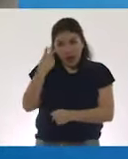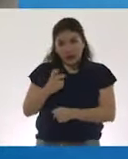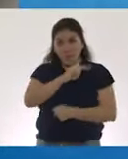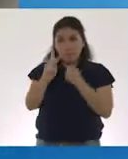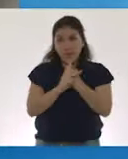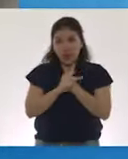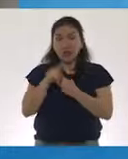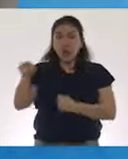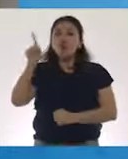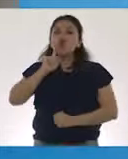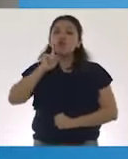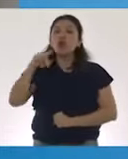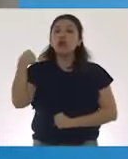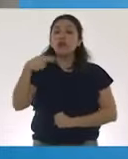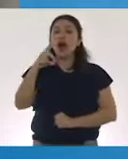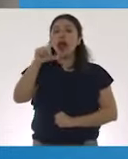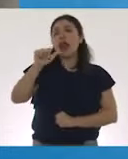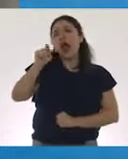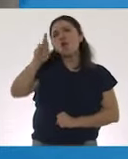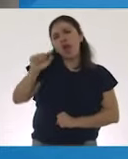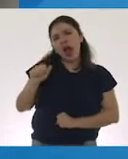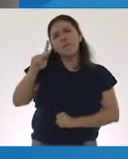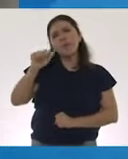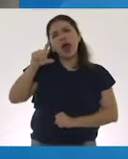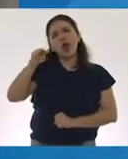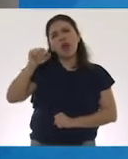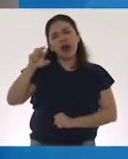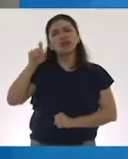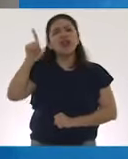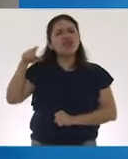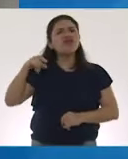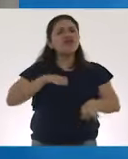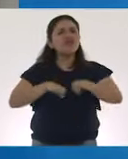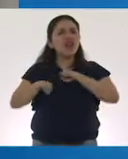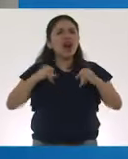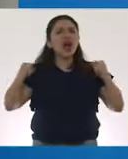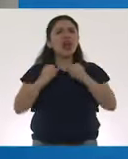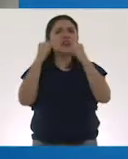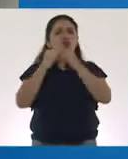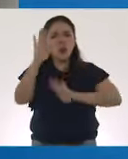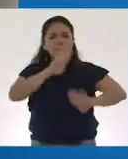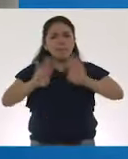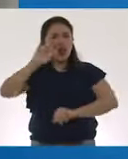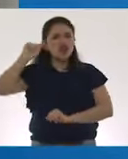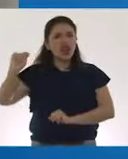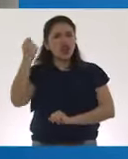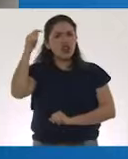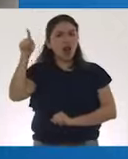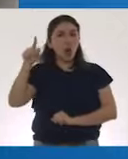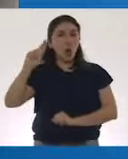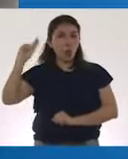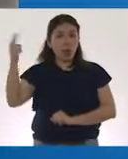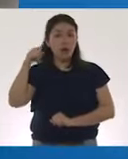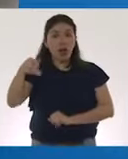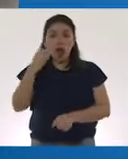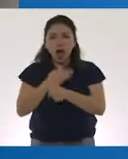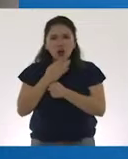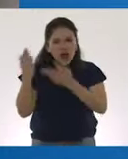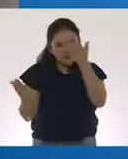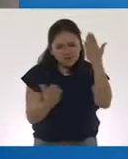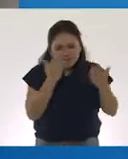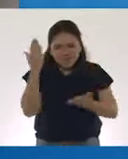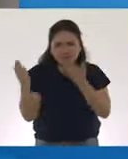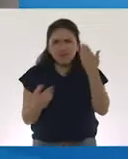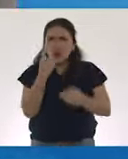país. Su nombre es Laura Palomares y ella está en el Instituto de Biotecnología de la UNAM. La doctora Laura Palomares está estudiando una